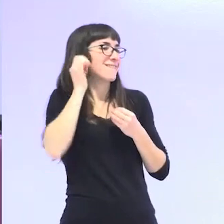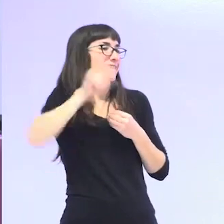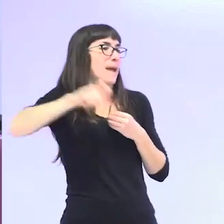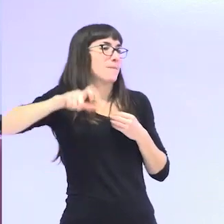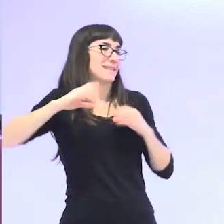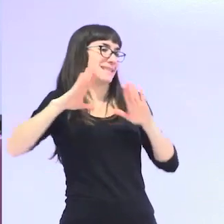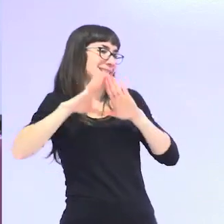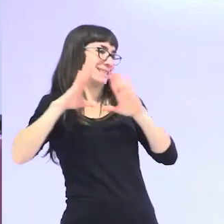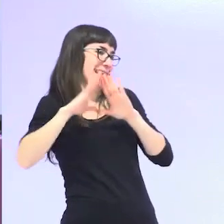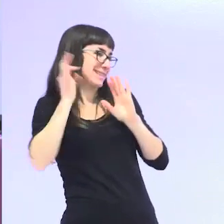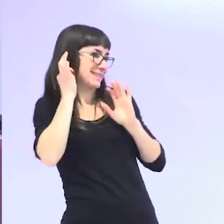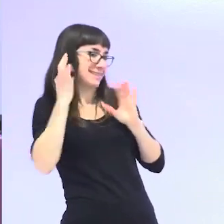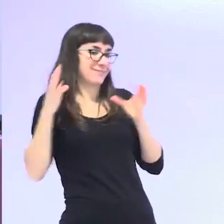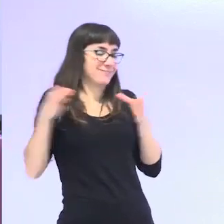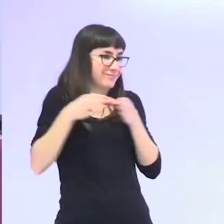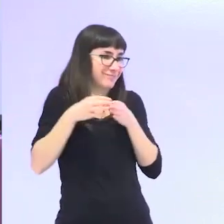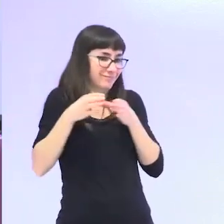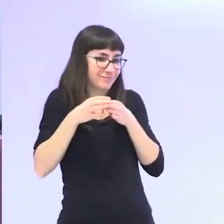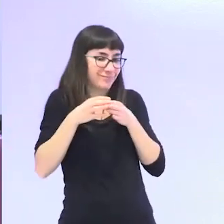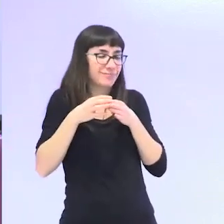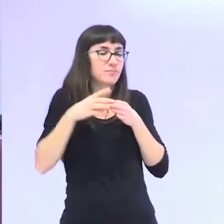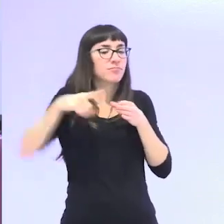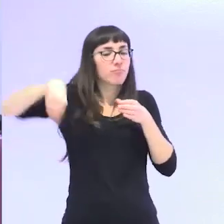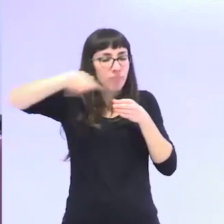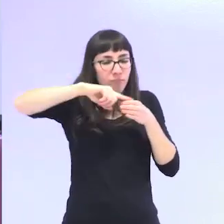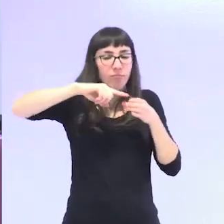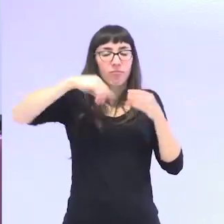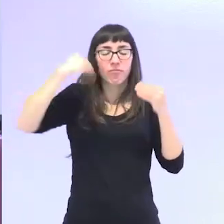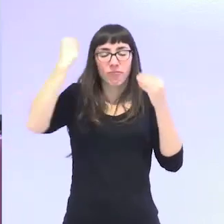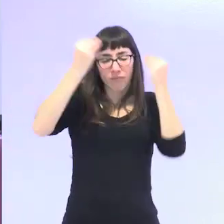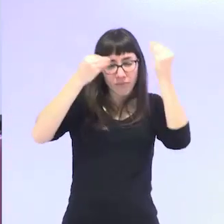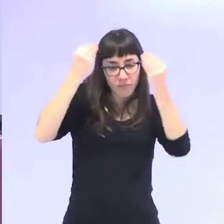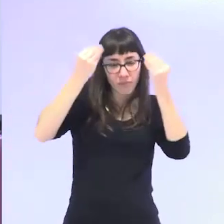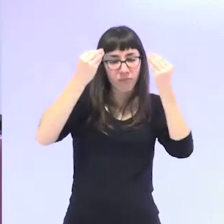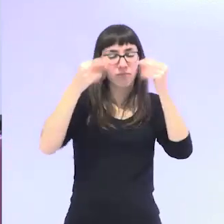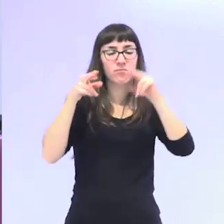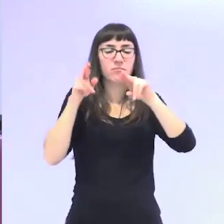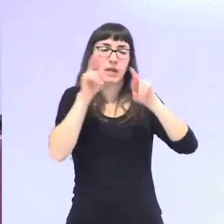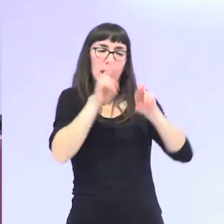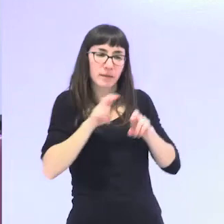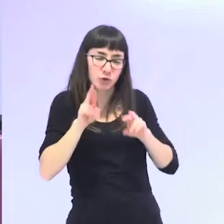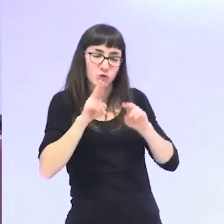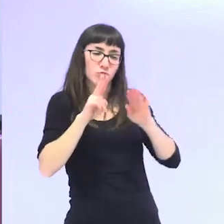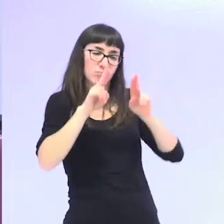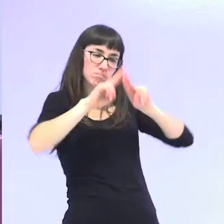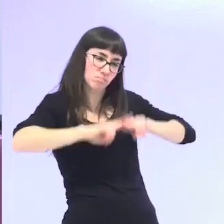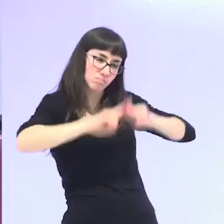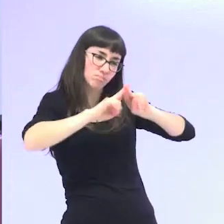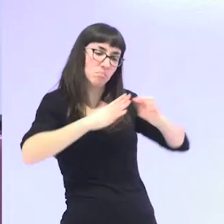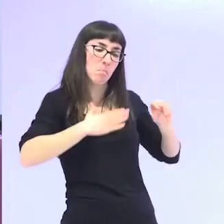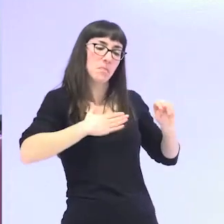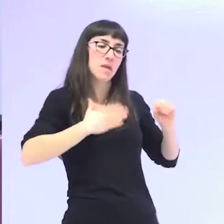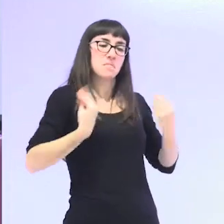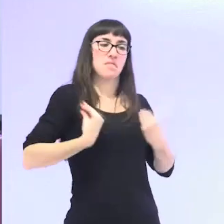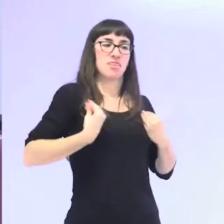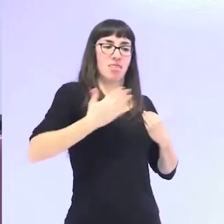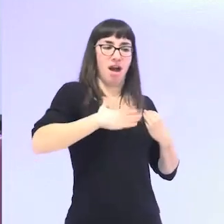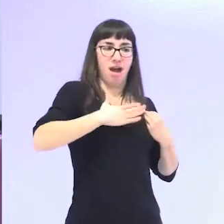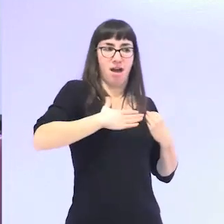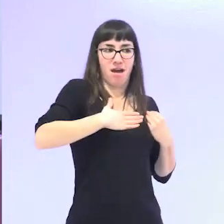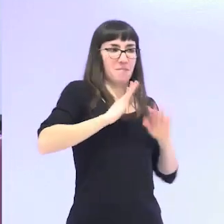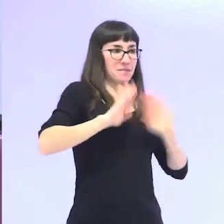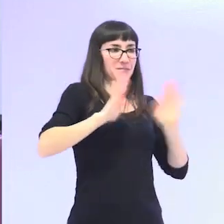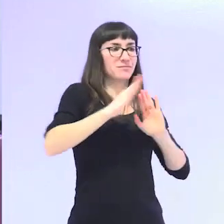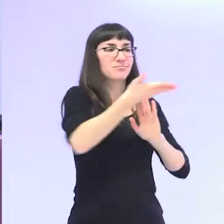feministas han ido revisando y reflexionando sobre aquellos temas que para sus propias vidas iban siendo importantes. Pues